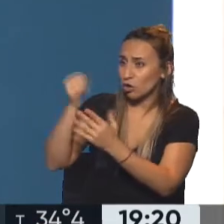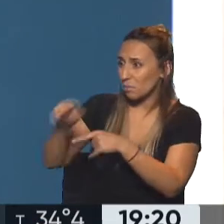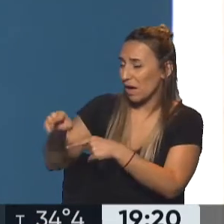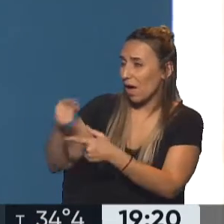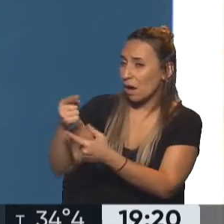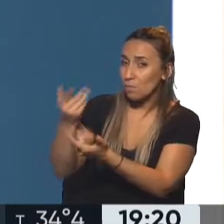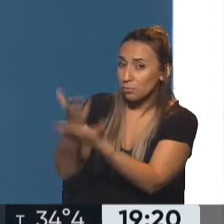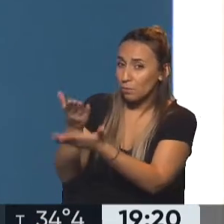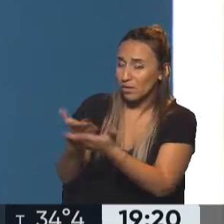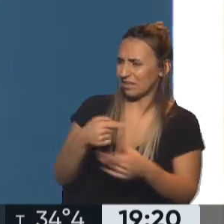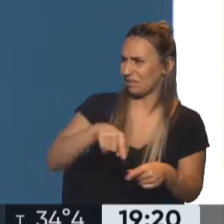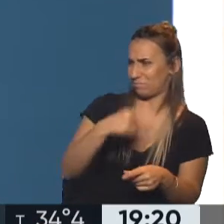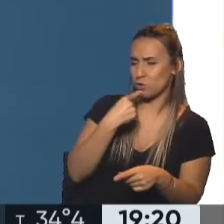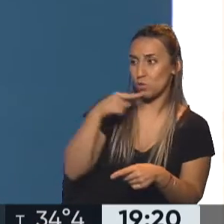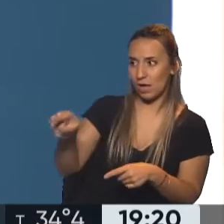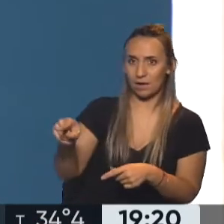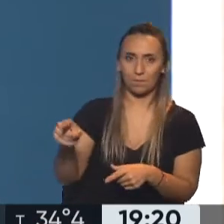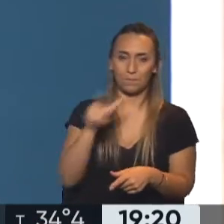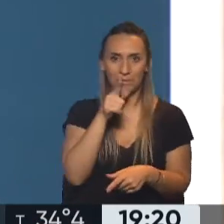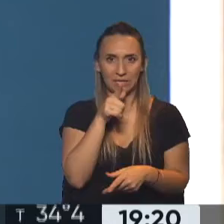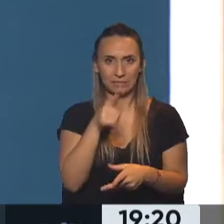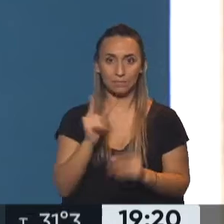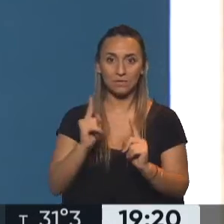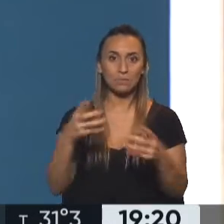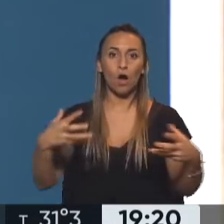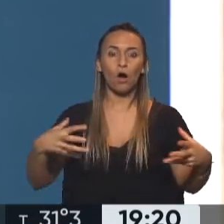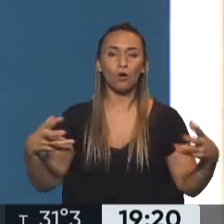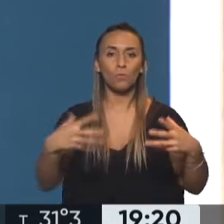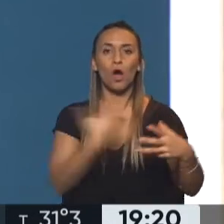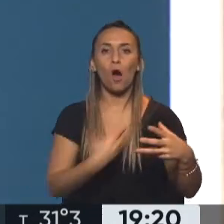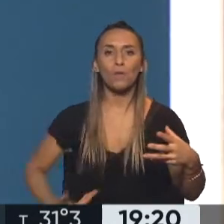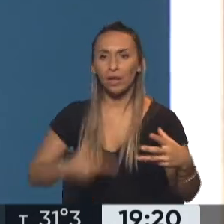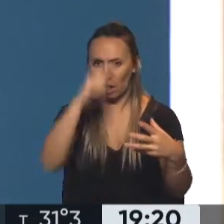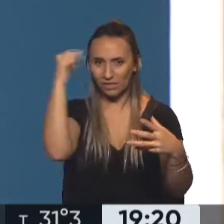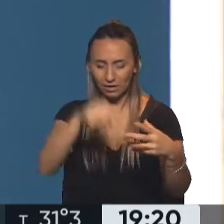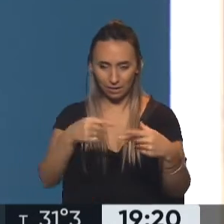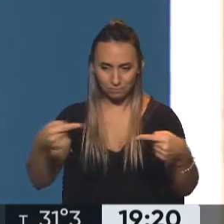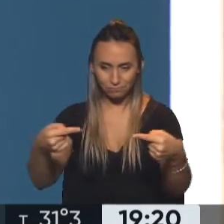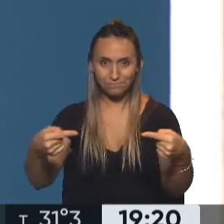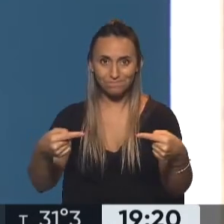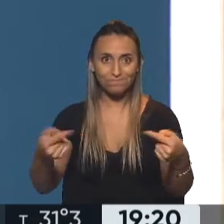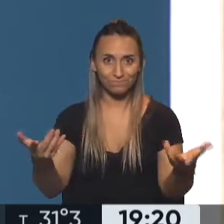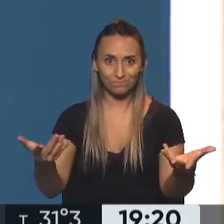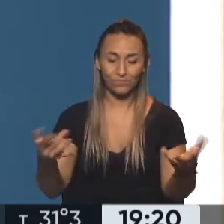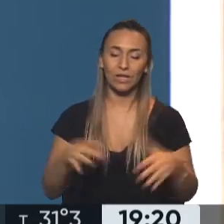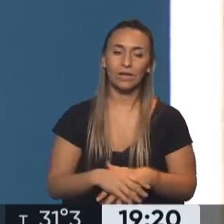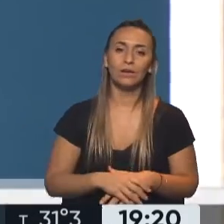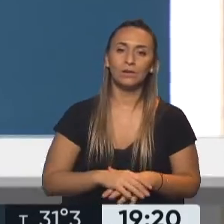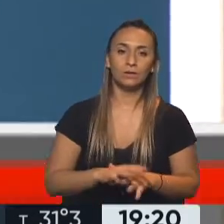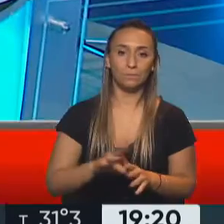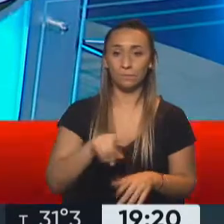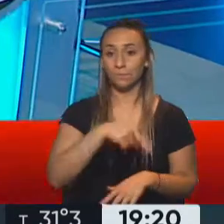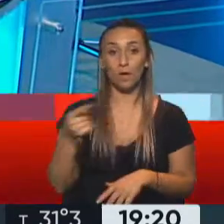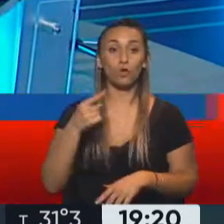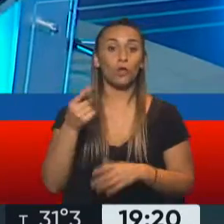el mayor clima de respaldo a la negociación que está llevando adelante el peor ejecutivo, pero te decía que también hablaron otras voces del